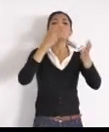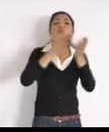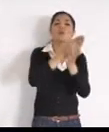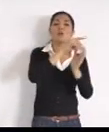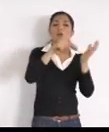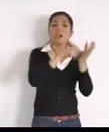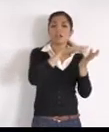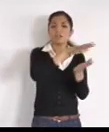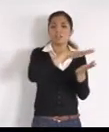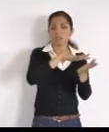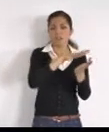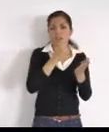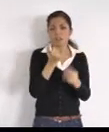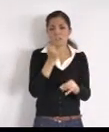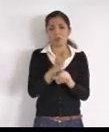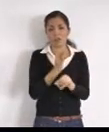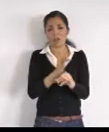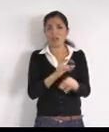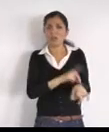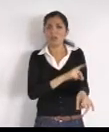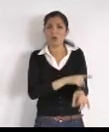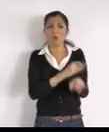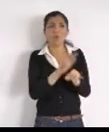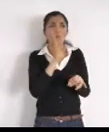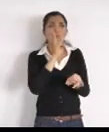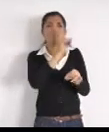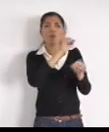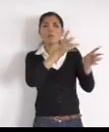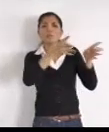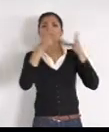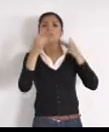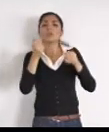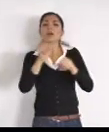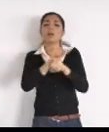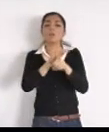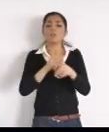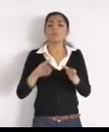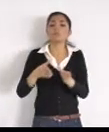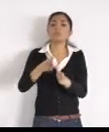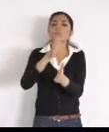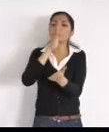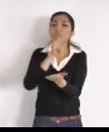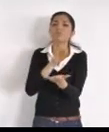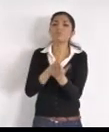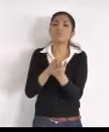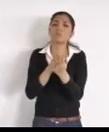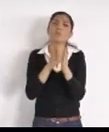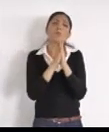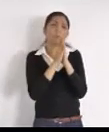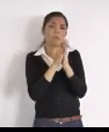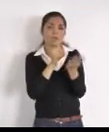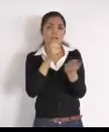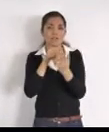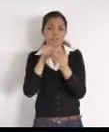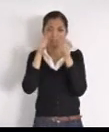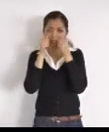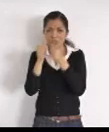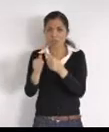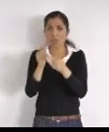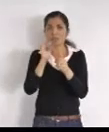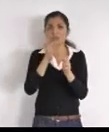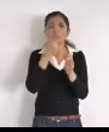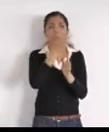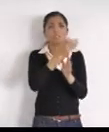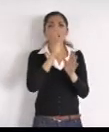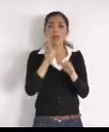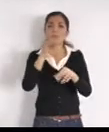bloqueando un carril, mucha atención a eso, por favor, ya que tengo entendido, que ya se había, ya se había platicado, eso con frialza, si por supuesto, es parte de la agenda, que bueno